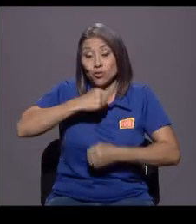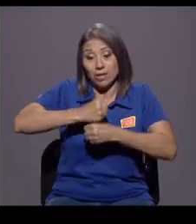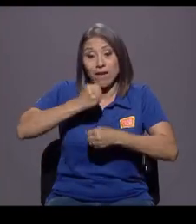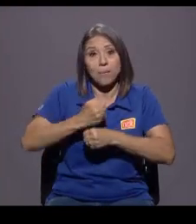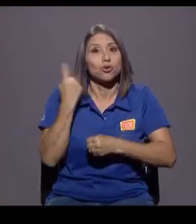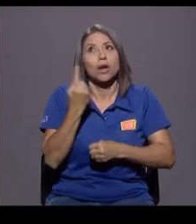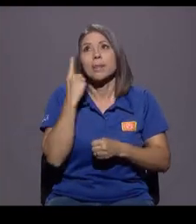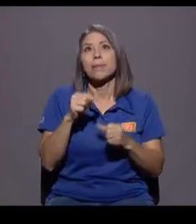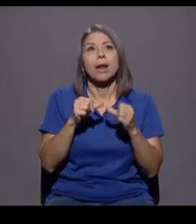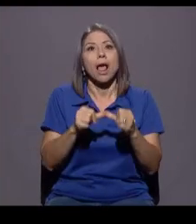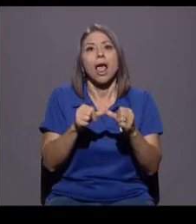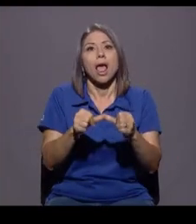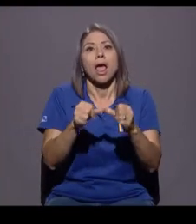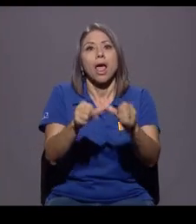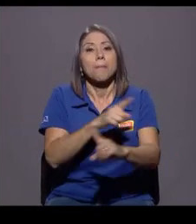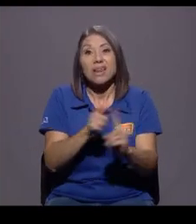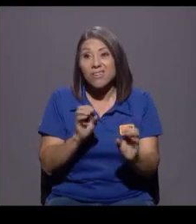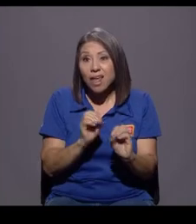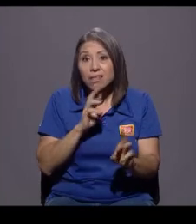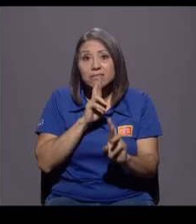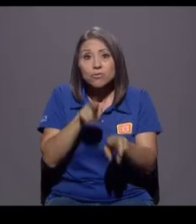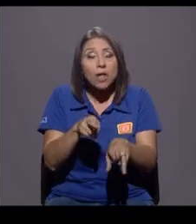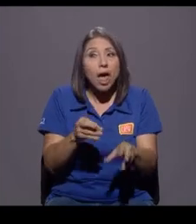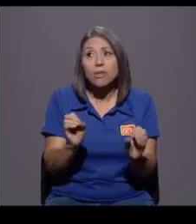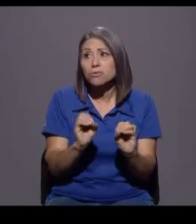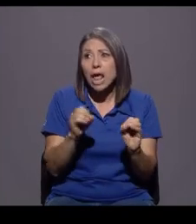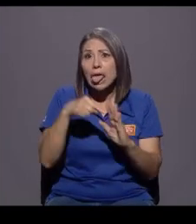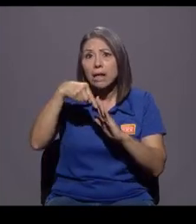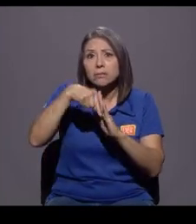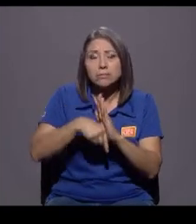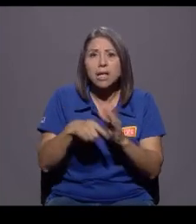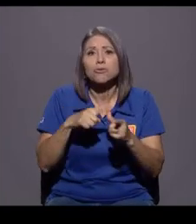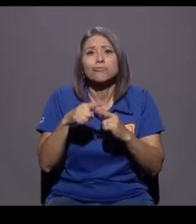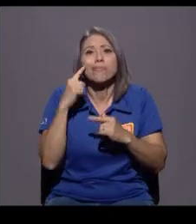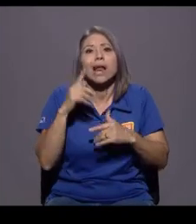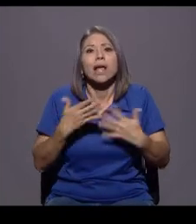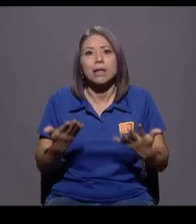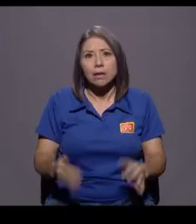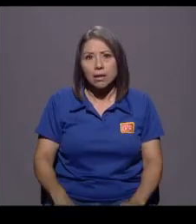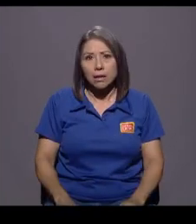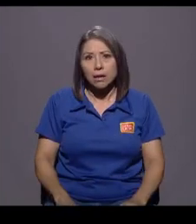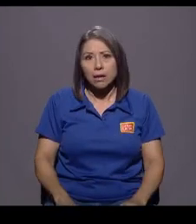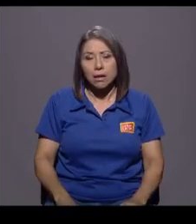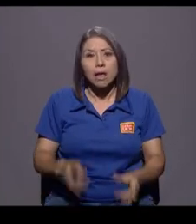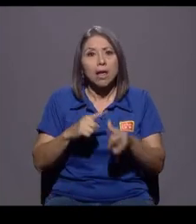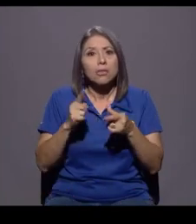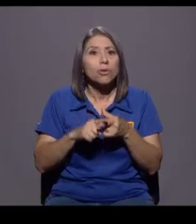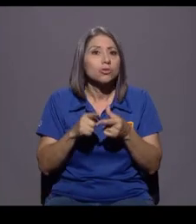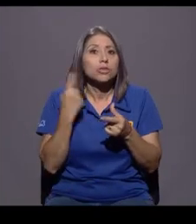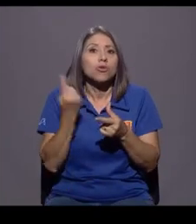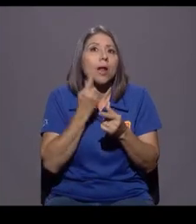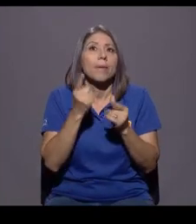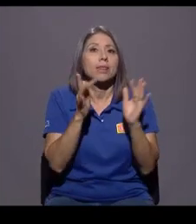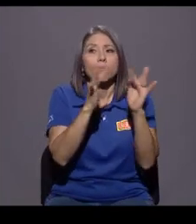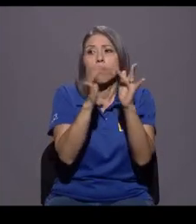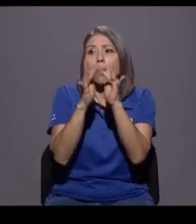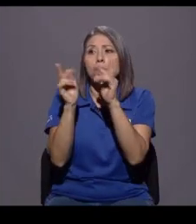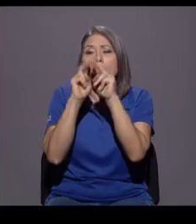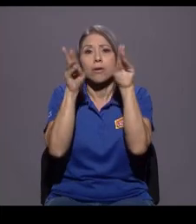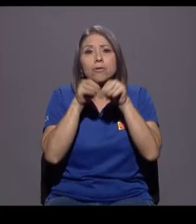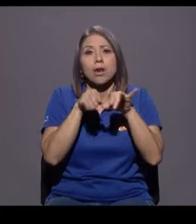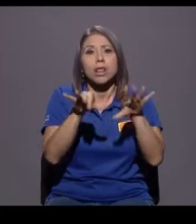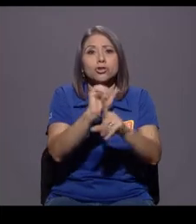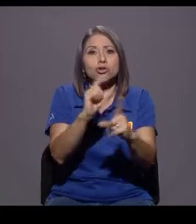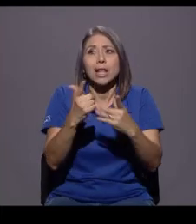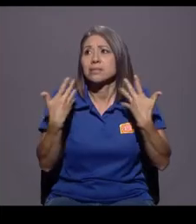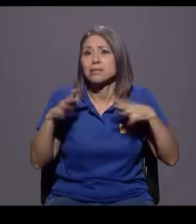como tal, pero no está teniendo resultados o no está yendo más allá, ¿para qué? Es una plataforma de redes sociales y ya está. Lo bueno de